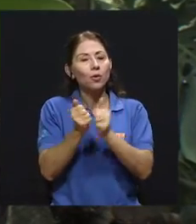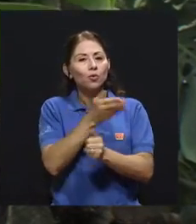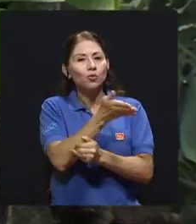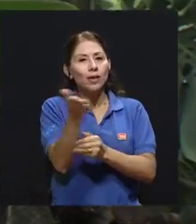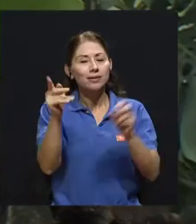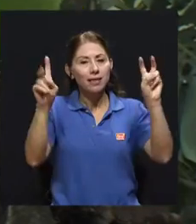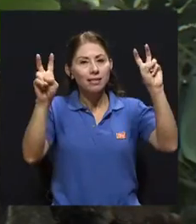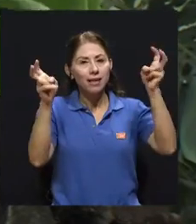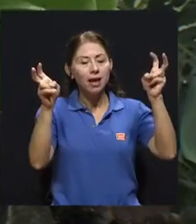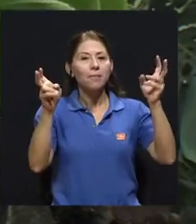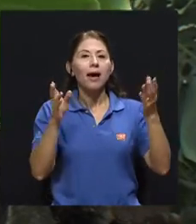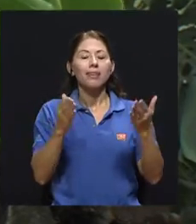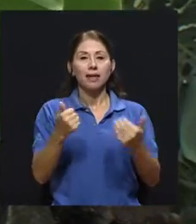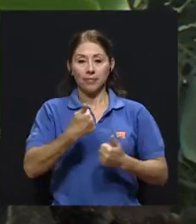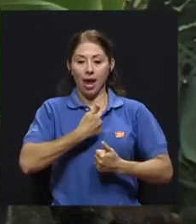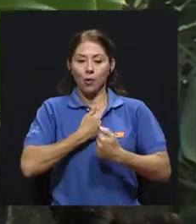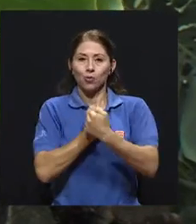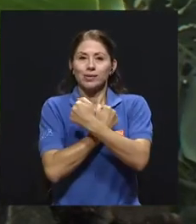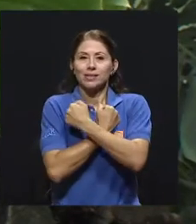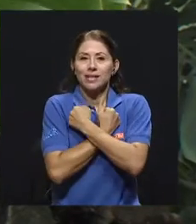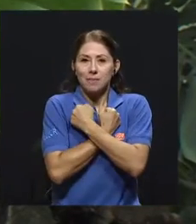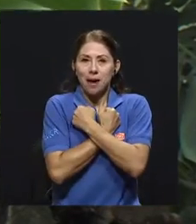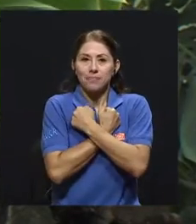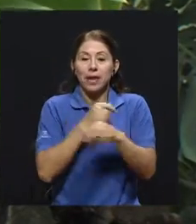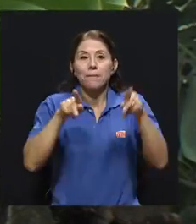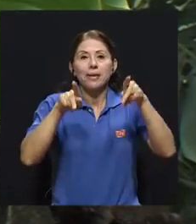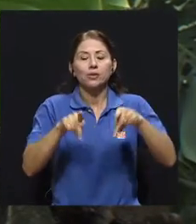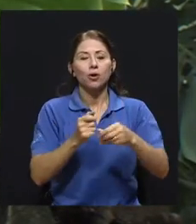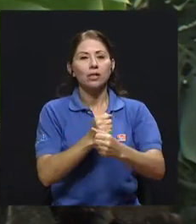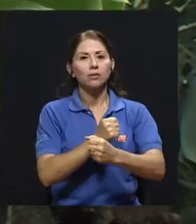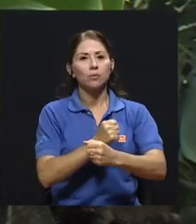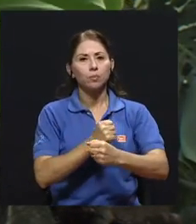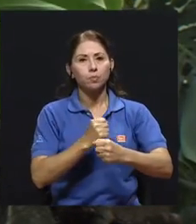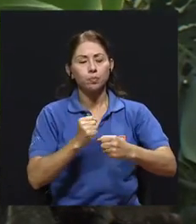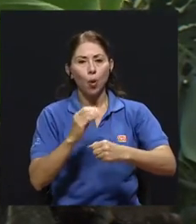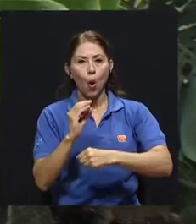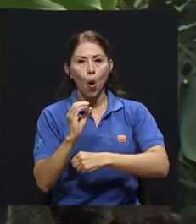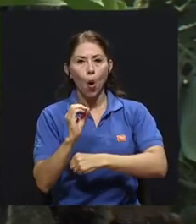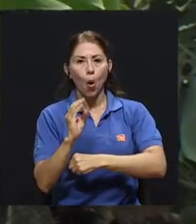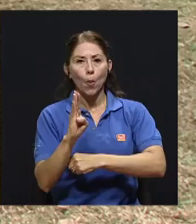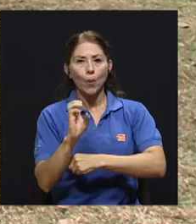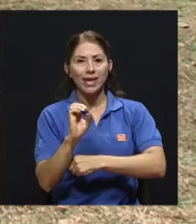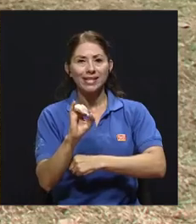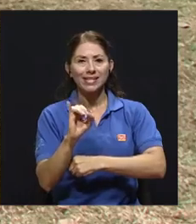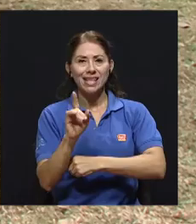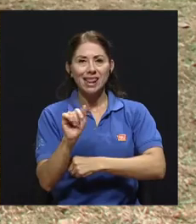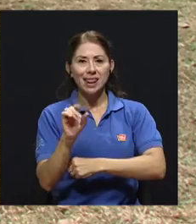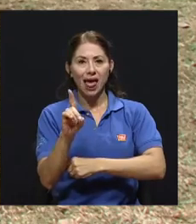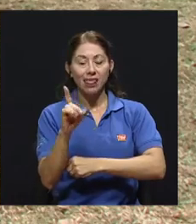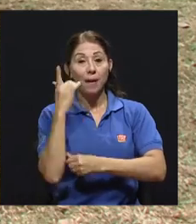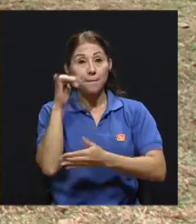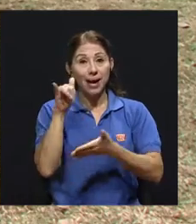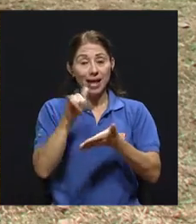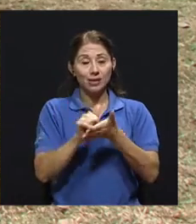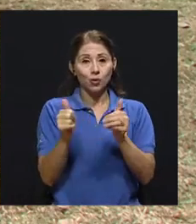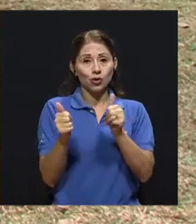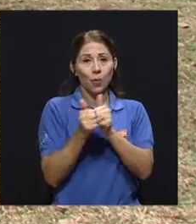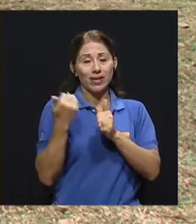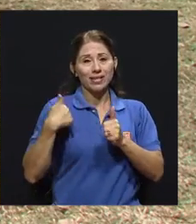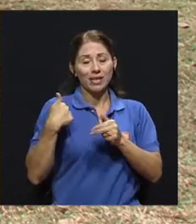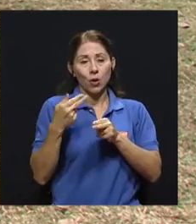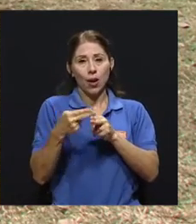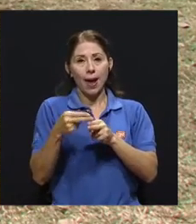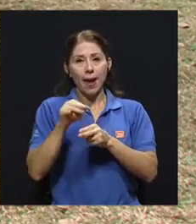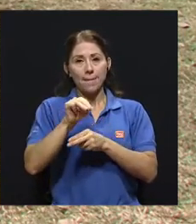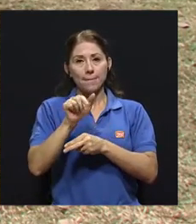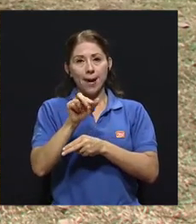de la autoestima en personas con obesidad. Para esto nos acompaña el señor Don Mariano Rosabal